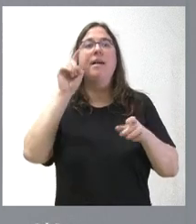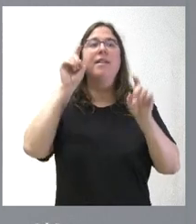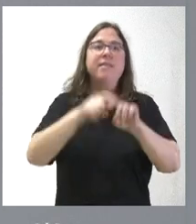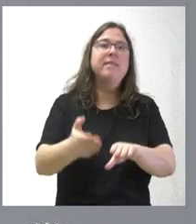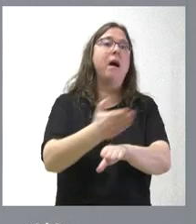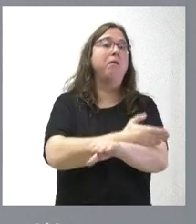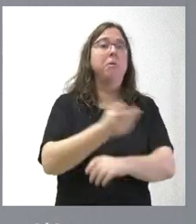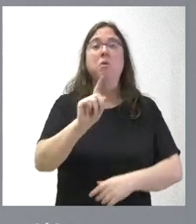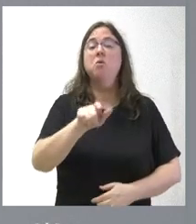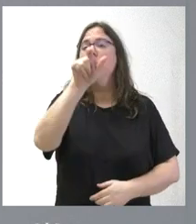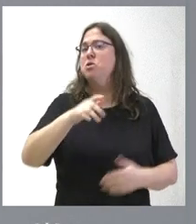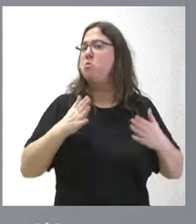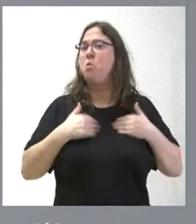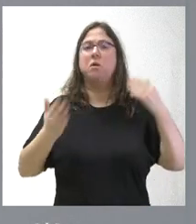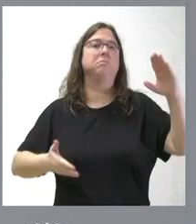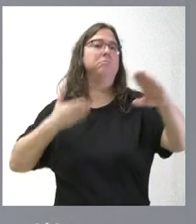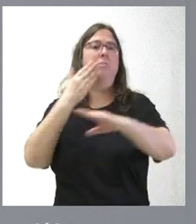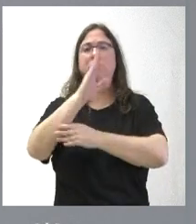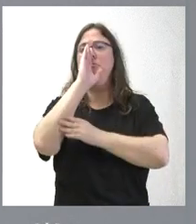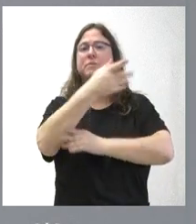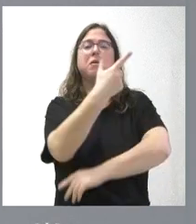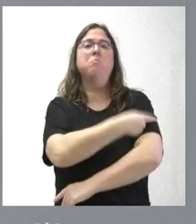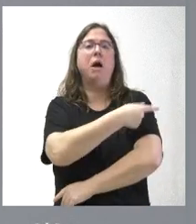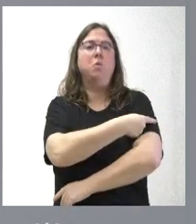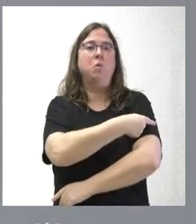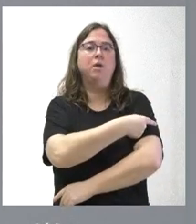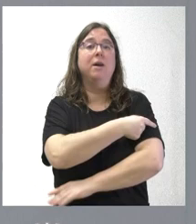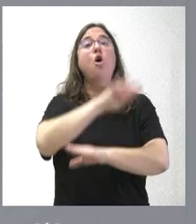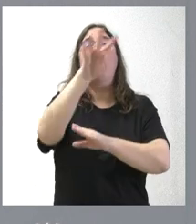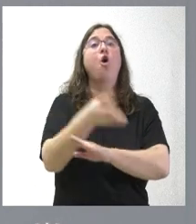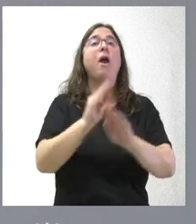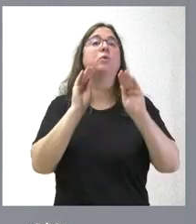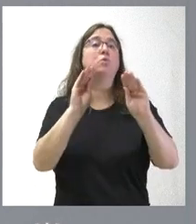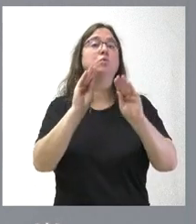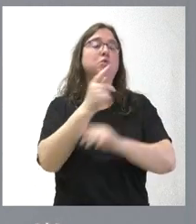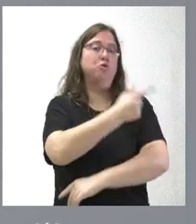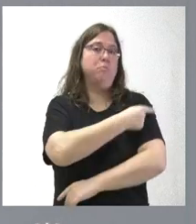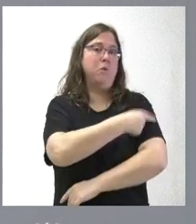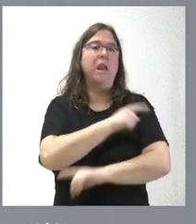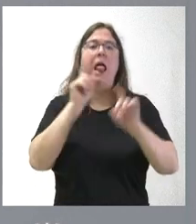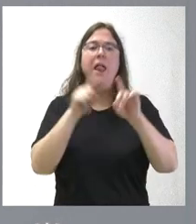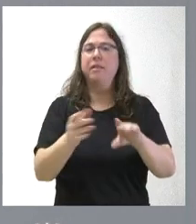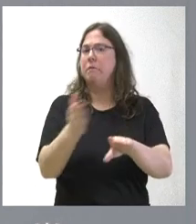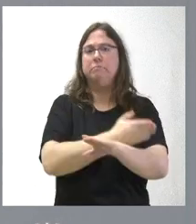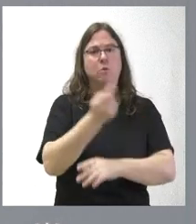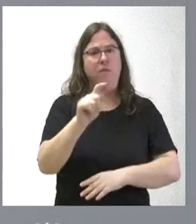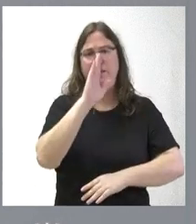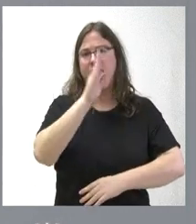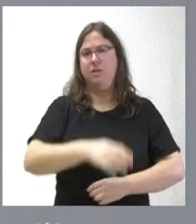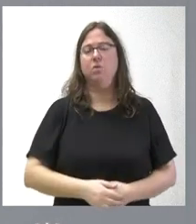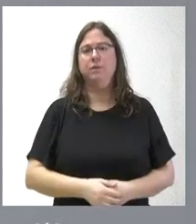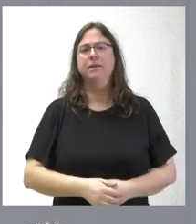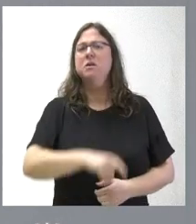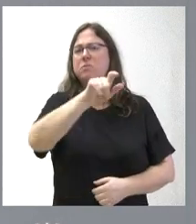tanto, que cualquier ciudadano puede ir a su centro de salud a vacunarse dentro del horario de esta vacunación sin cita previa que se ha establecido. Son